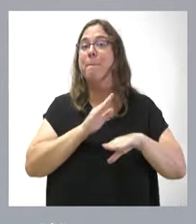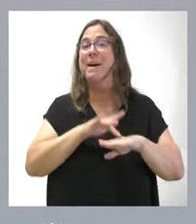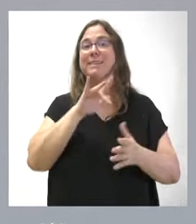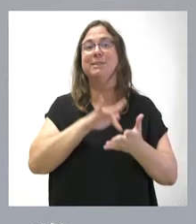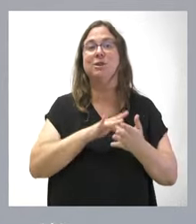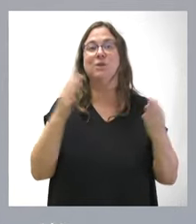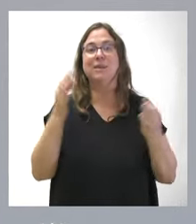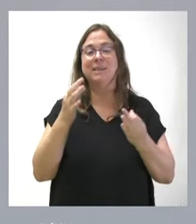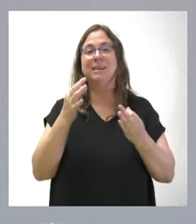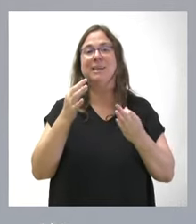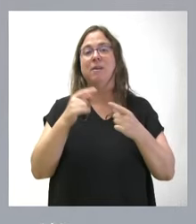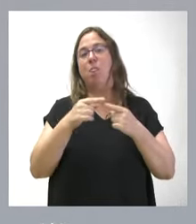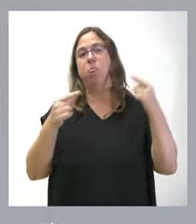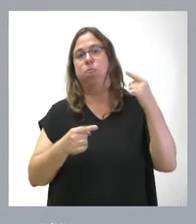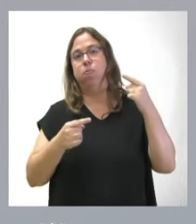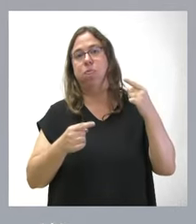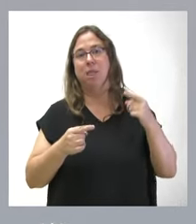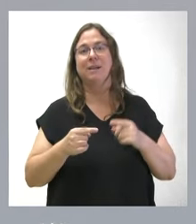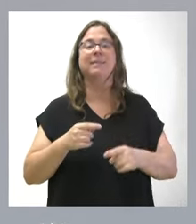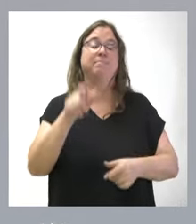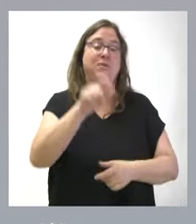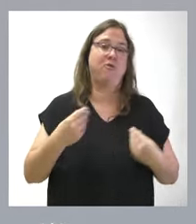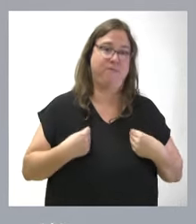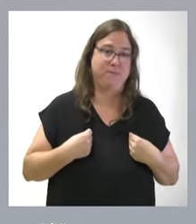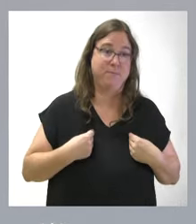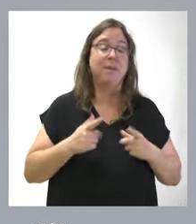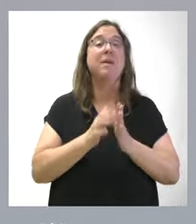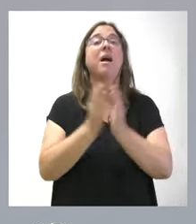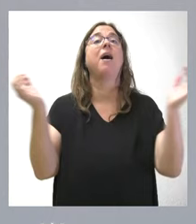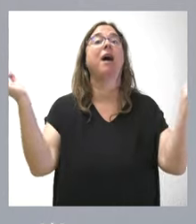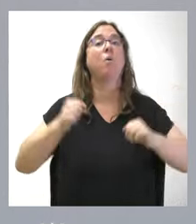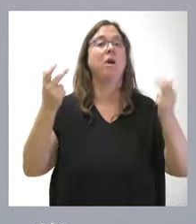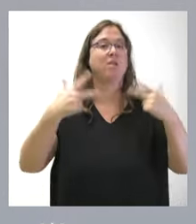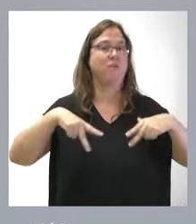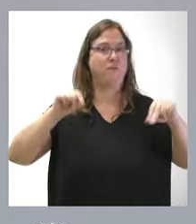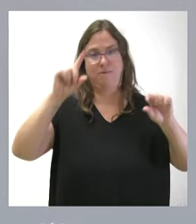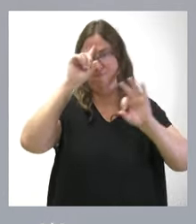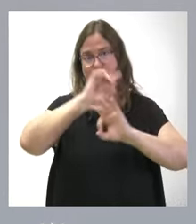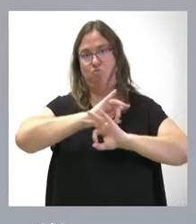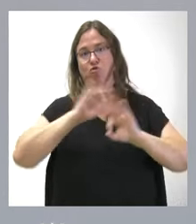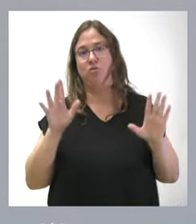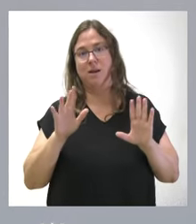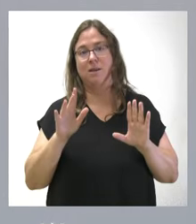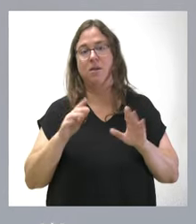un hecho de desigualdad entre el conjunto de los ciudadanos. Y el acuerdo que se ha firmado es claramente un elemento de desigualdad y de